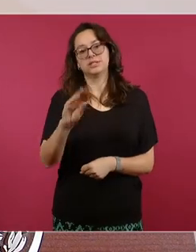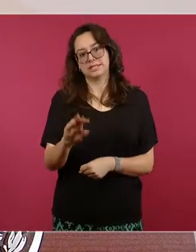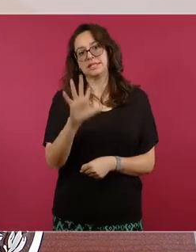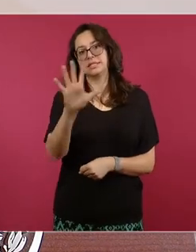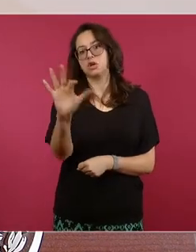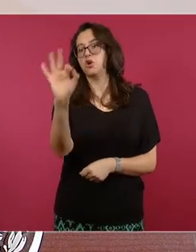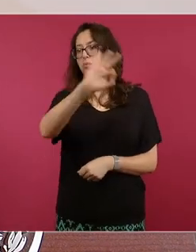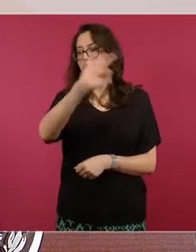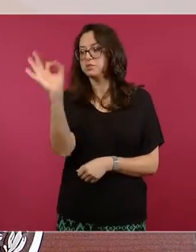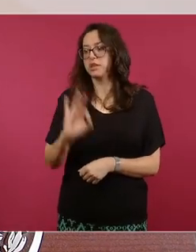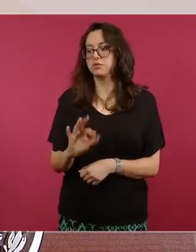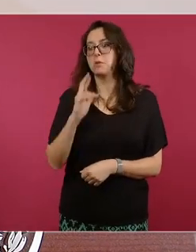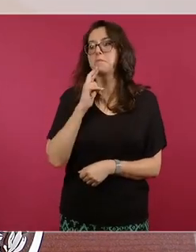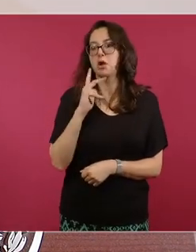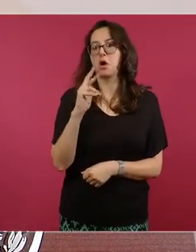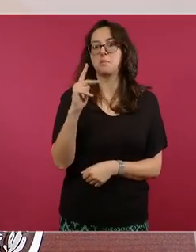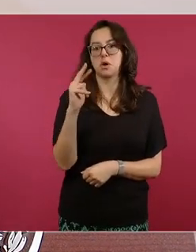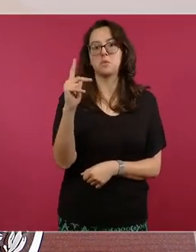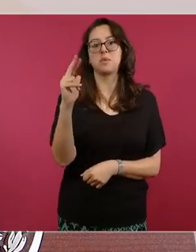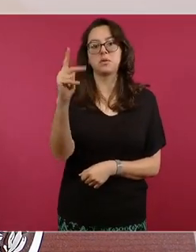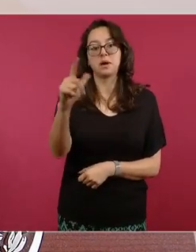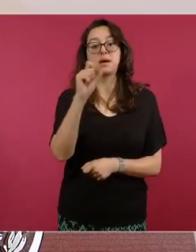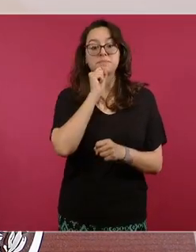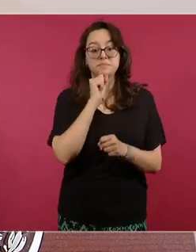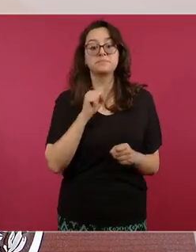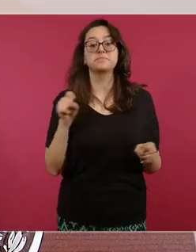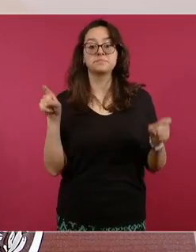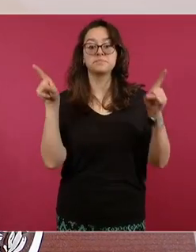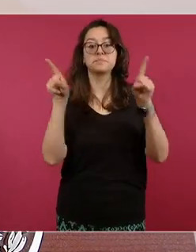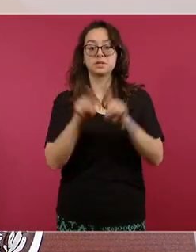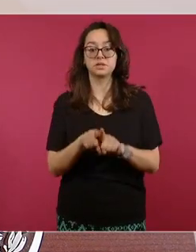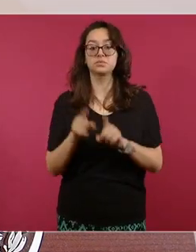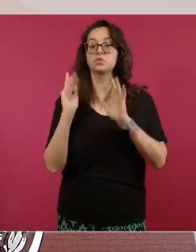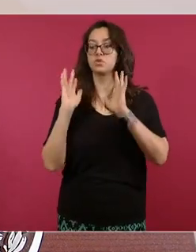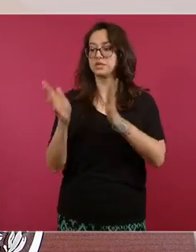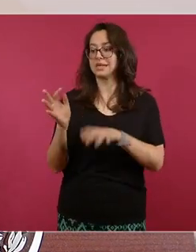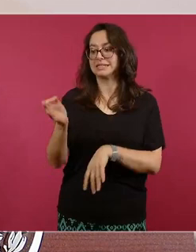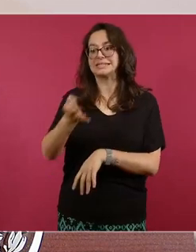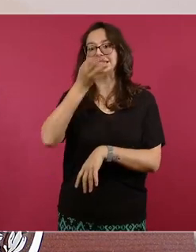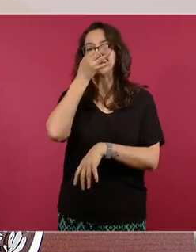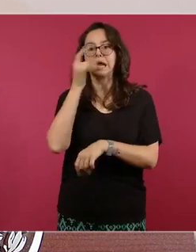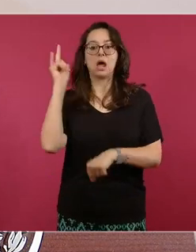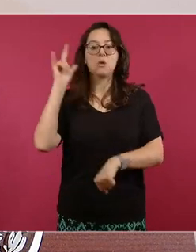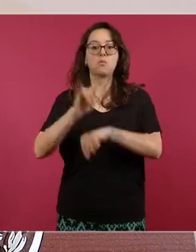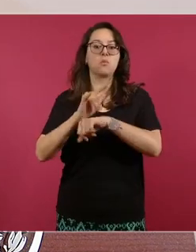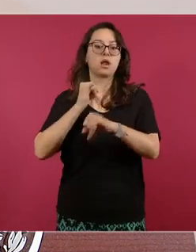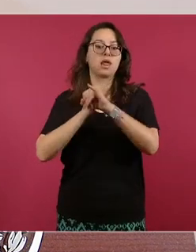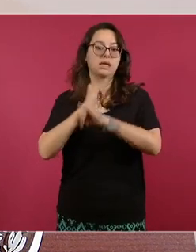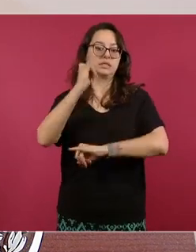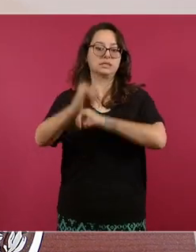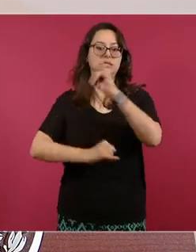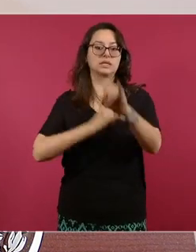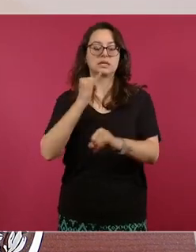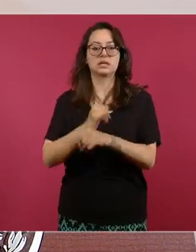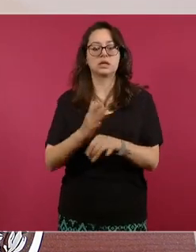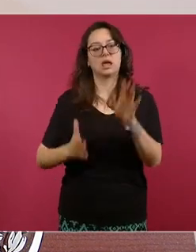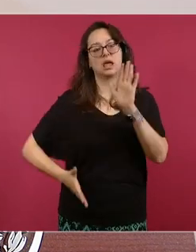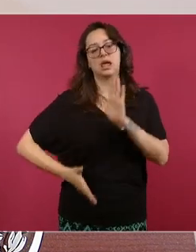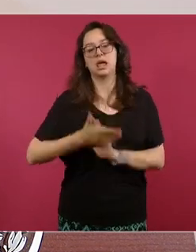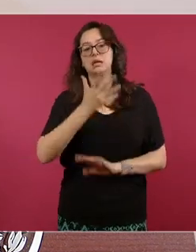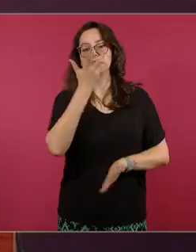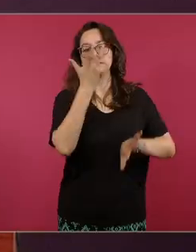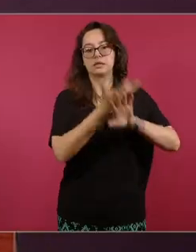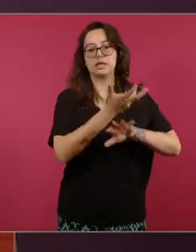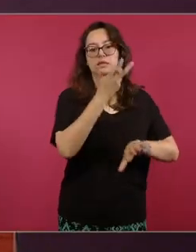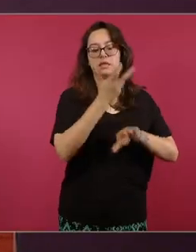gran trabajo también se va a poder restablecer vuelos internacionales desde y hacia Dallas y Houston